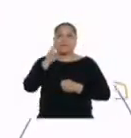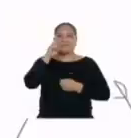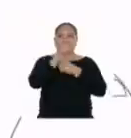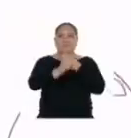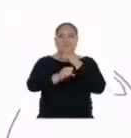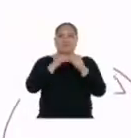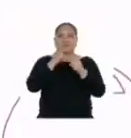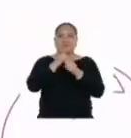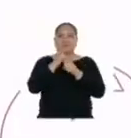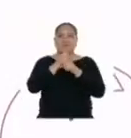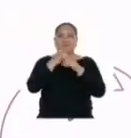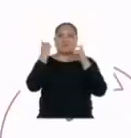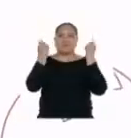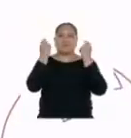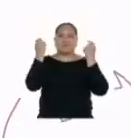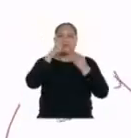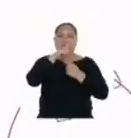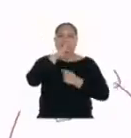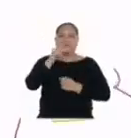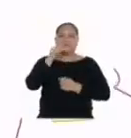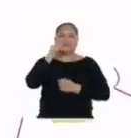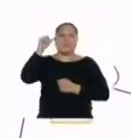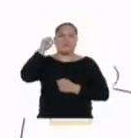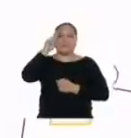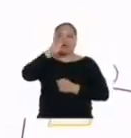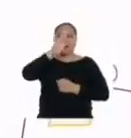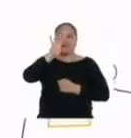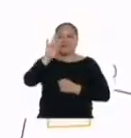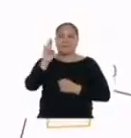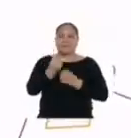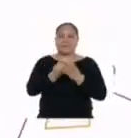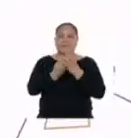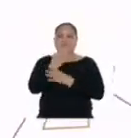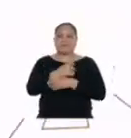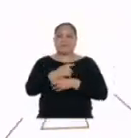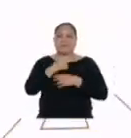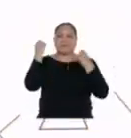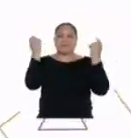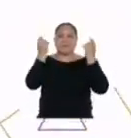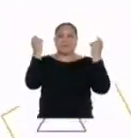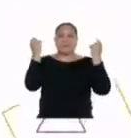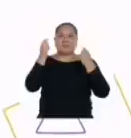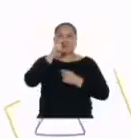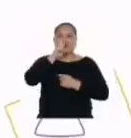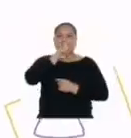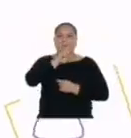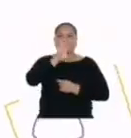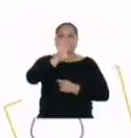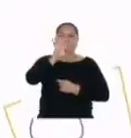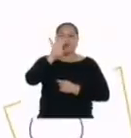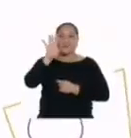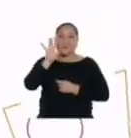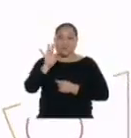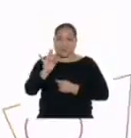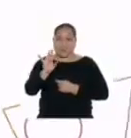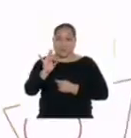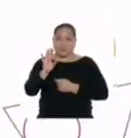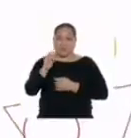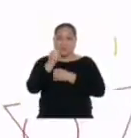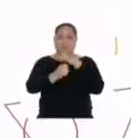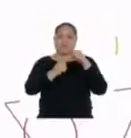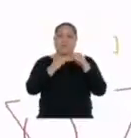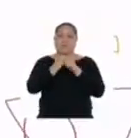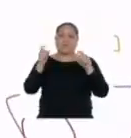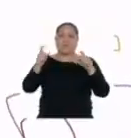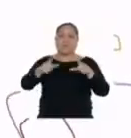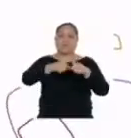años de su centenario, ayer 27 de septiembre, se conmemoraron 98 años del nacimiento de la gran artista y una de las